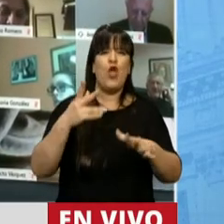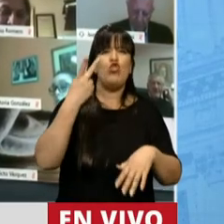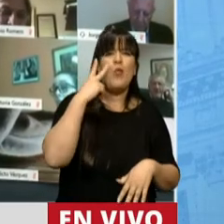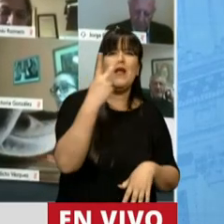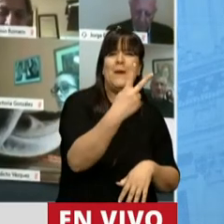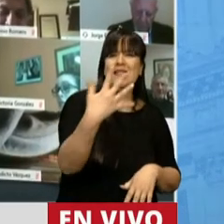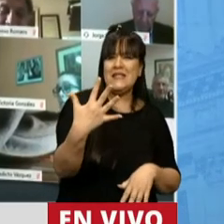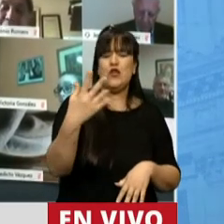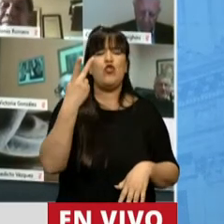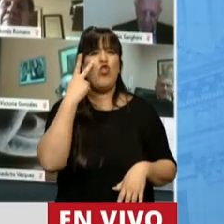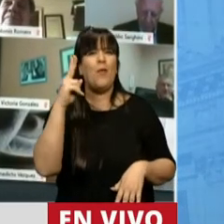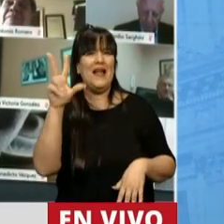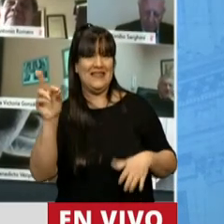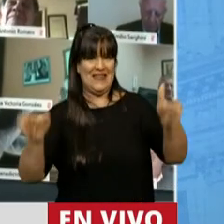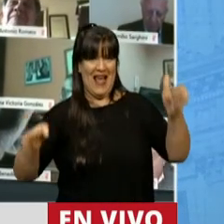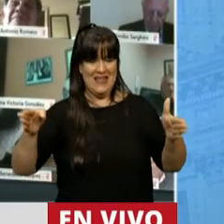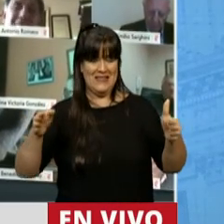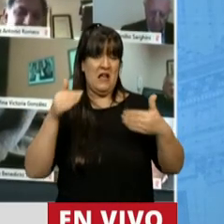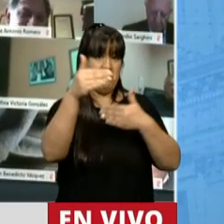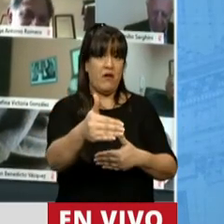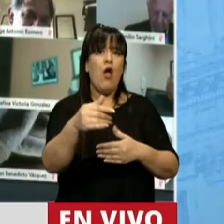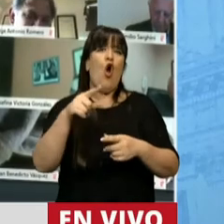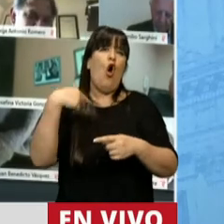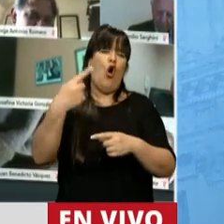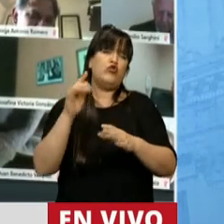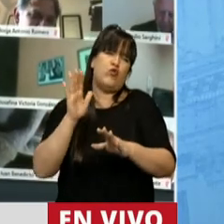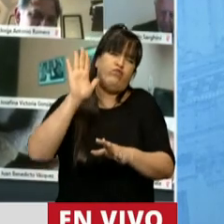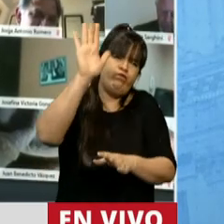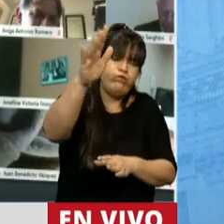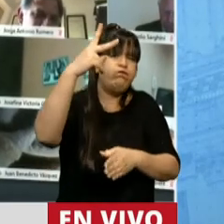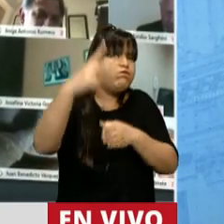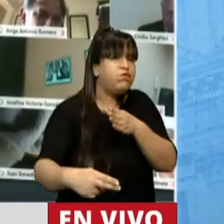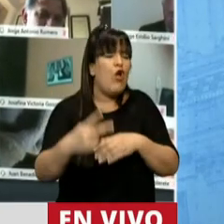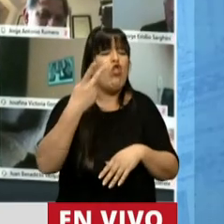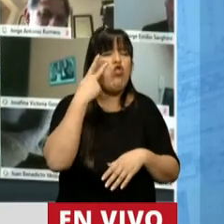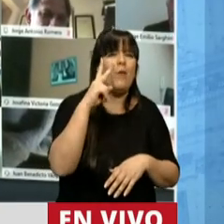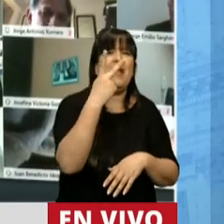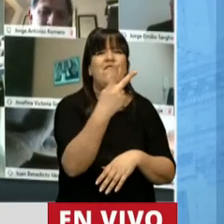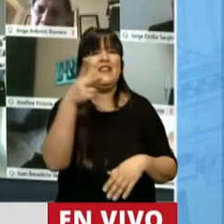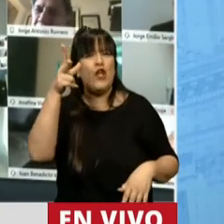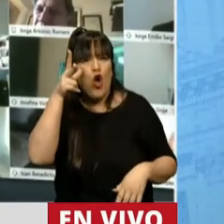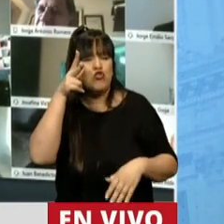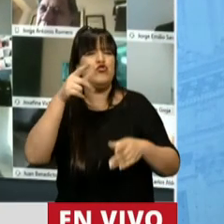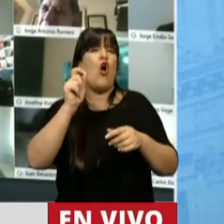y el 2030 y el más largo sería del 2028 al